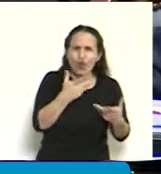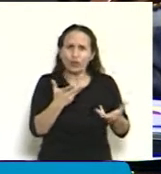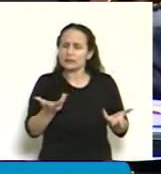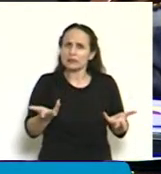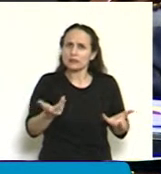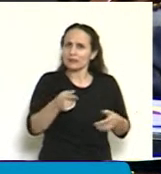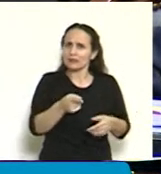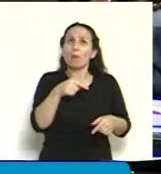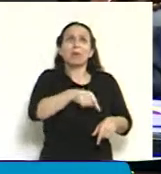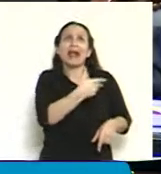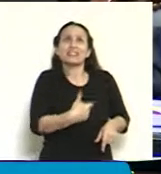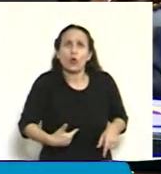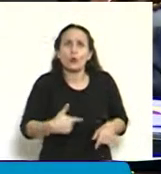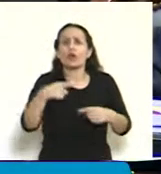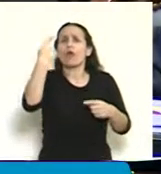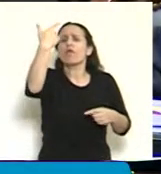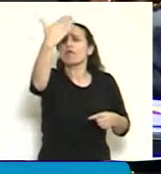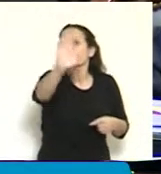¿qué previsibilidad puede tenerse?